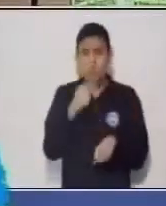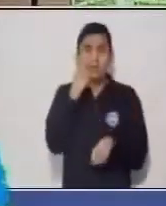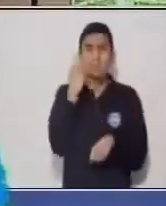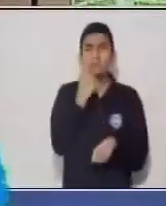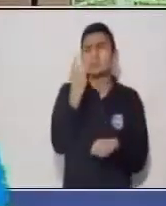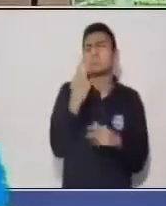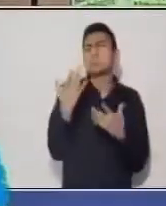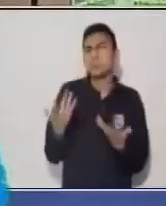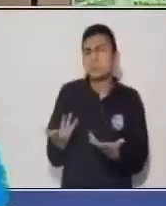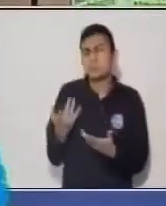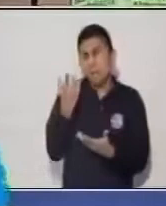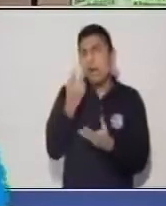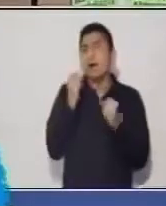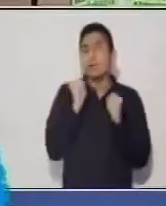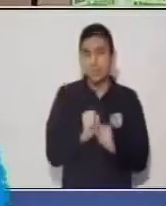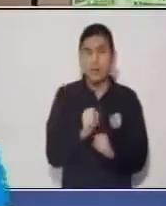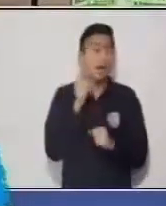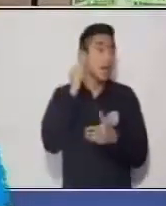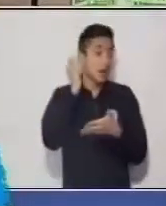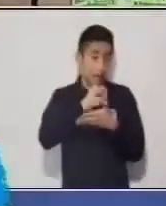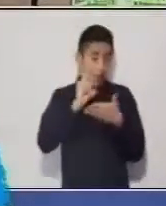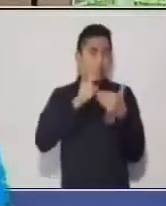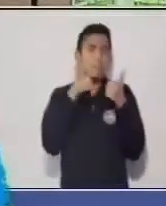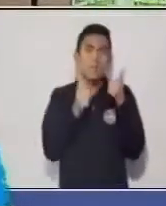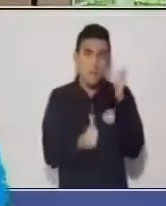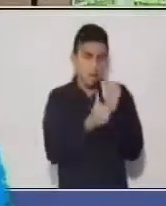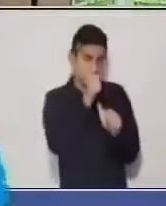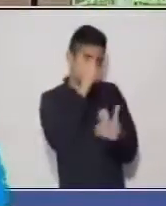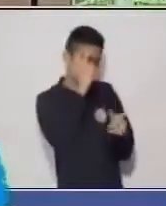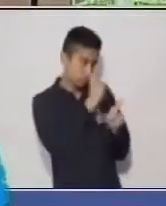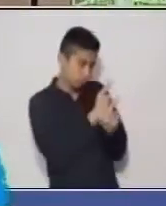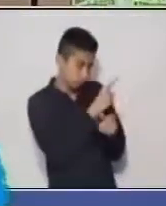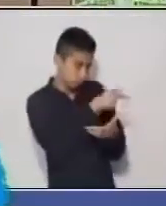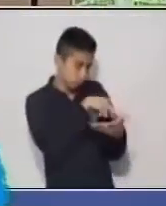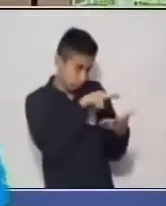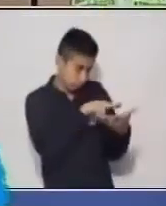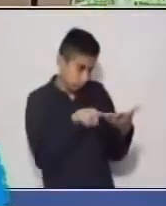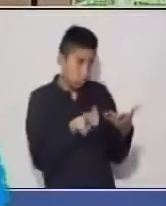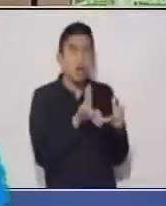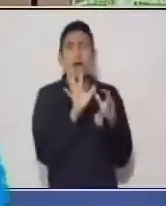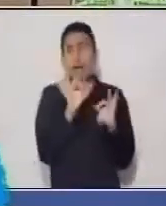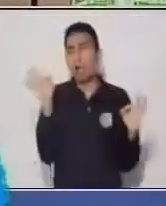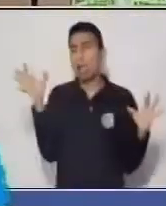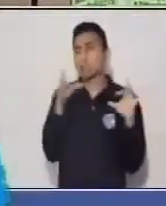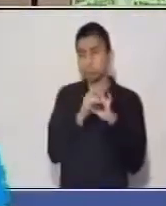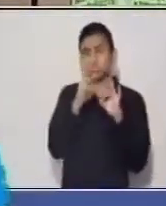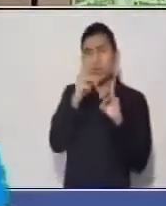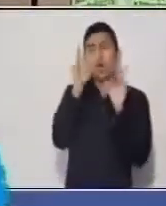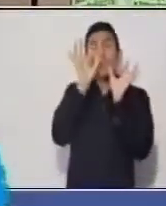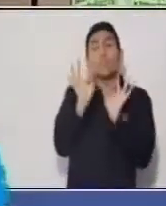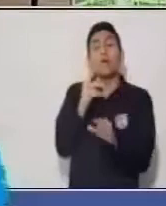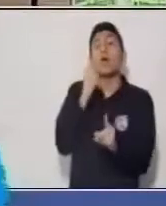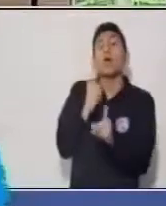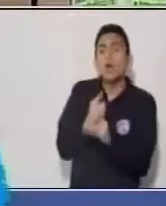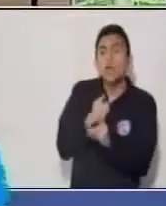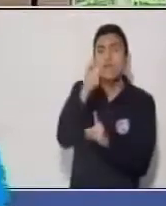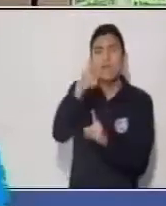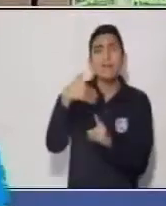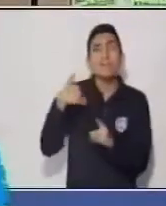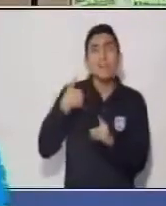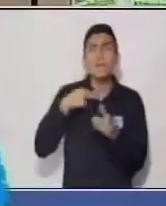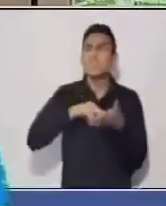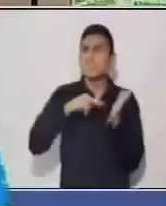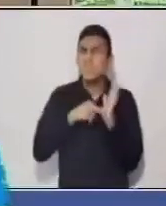esté gramaticalmente correcto, sintácticamente combinado, de forma correcta, que tenga un